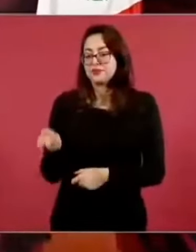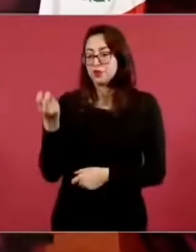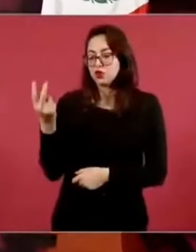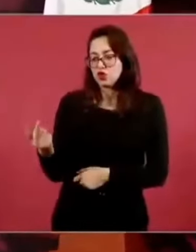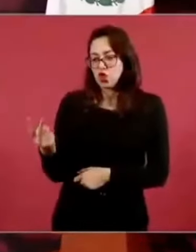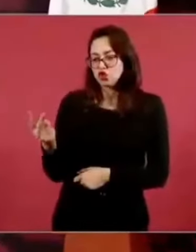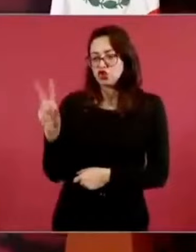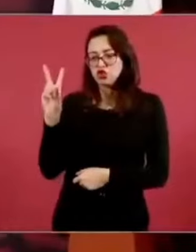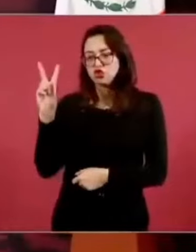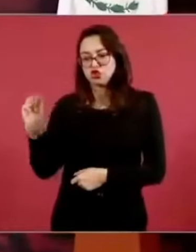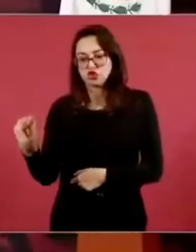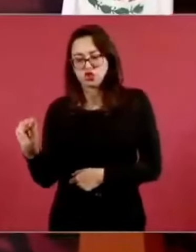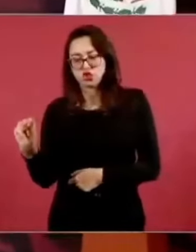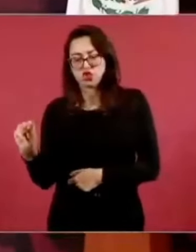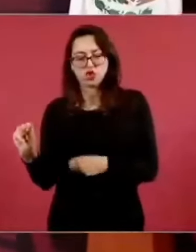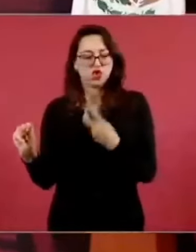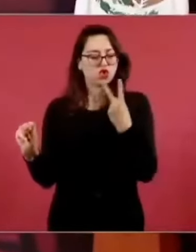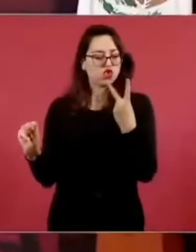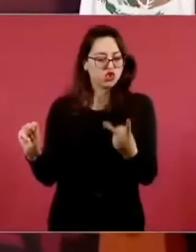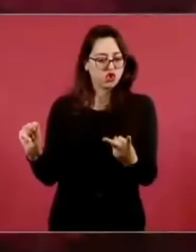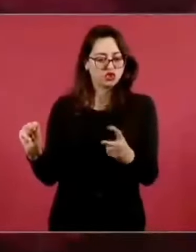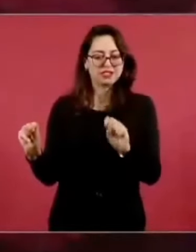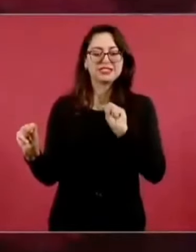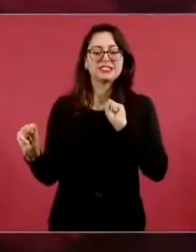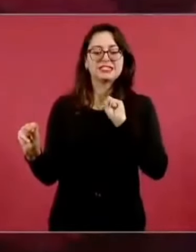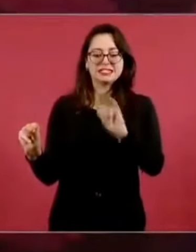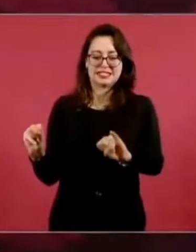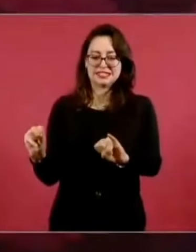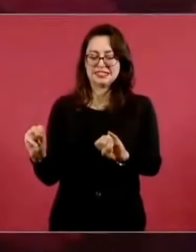Imagínense, dos ministros